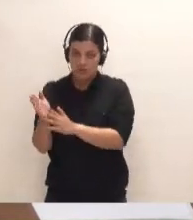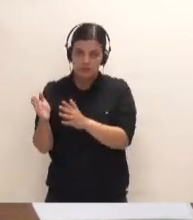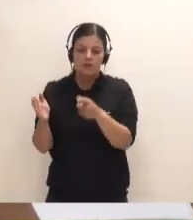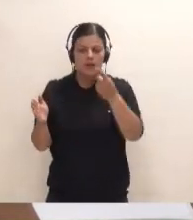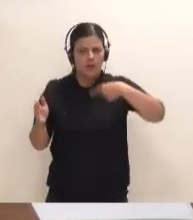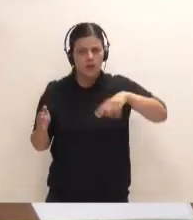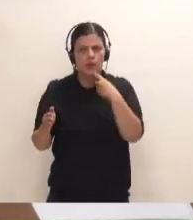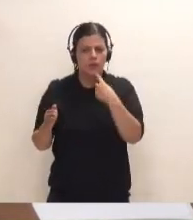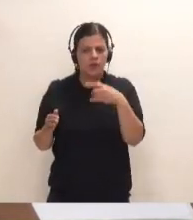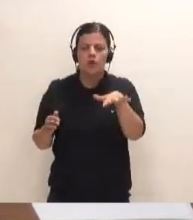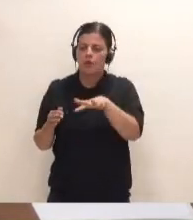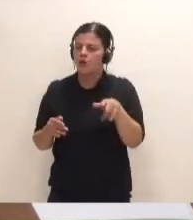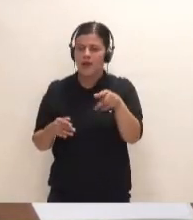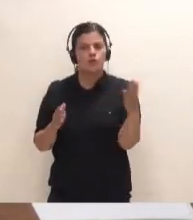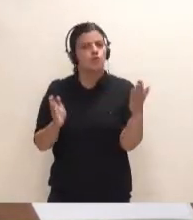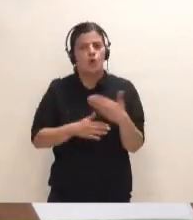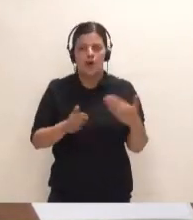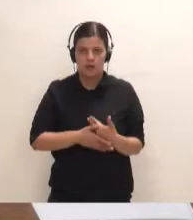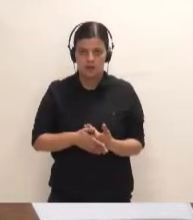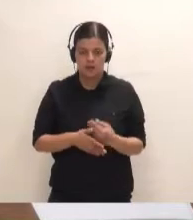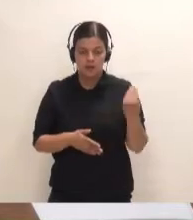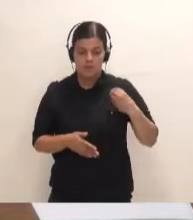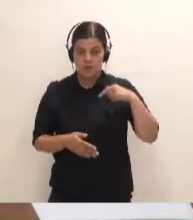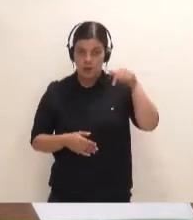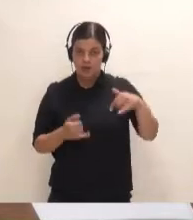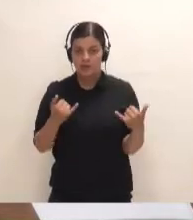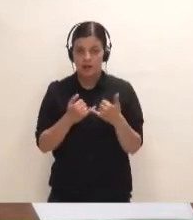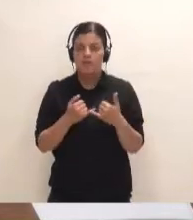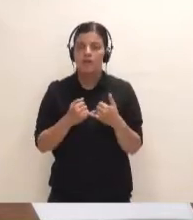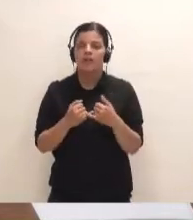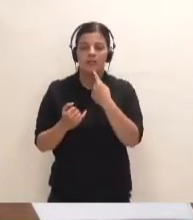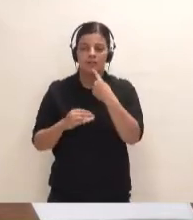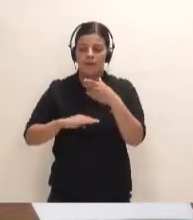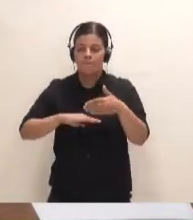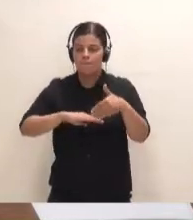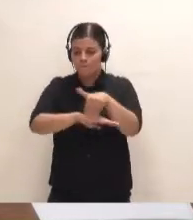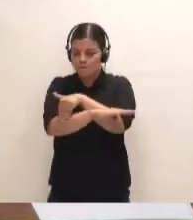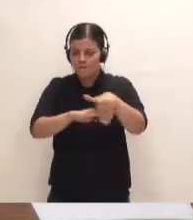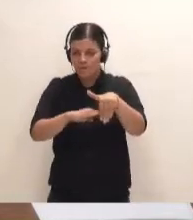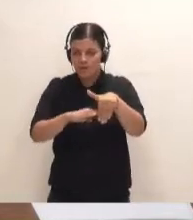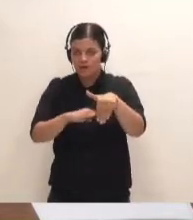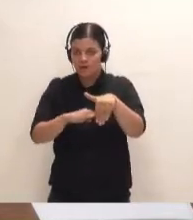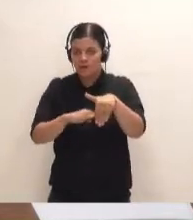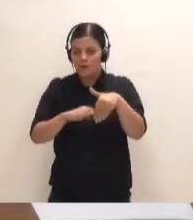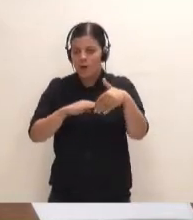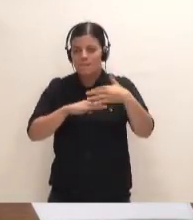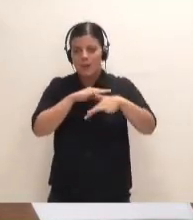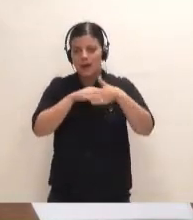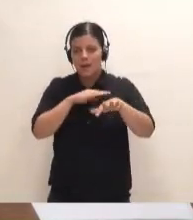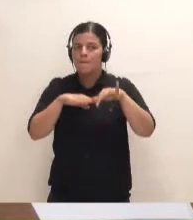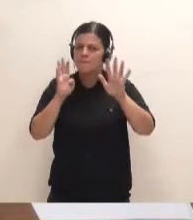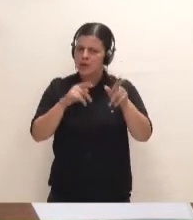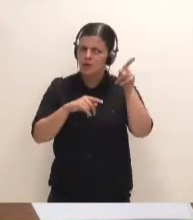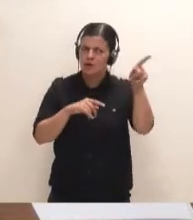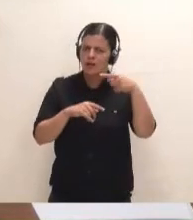determinaron que ahí no hubiese una zona SEC. Son los mismos que aquí en Tenerife establecen la zona SEC en el borde del límite de la ribera del mar, pero en Gran Canaria lo